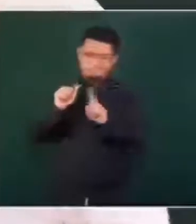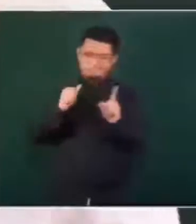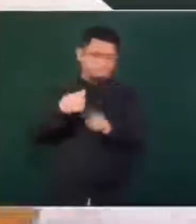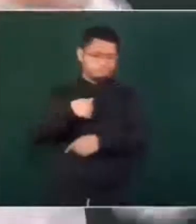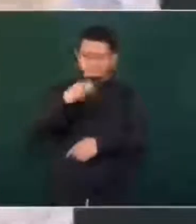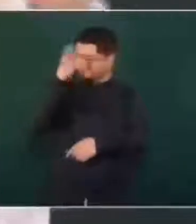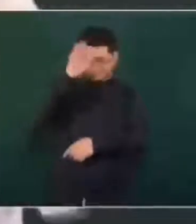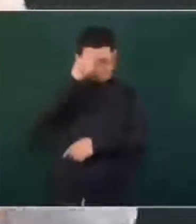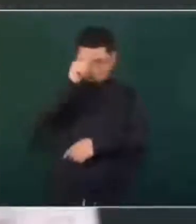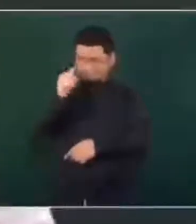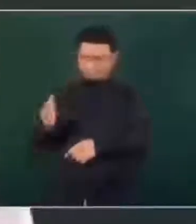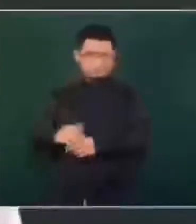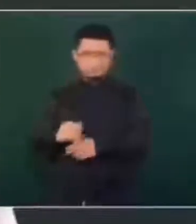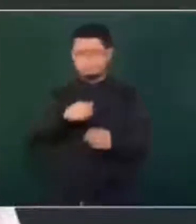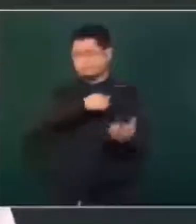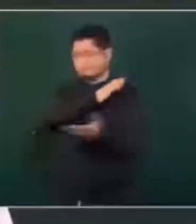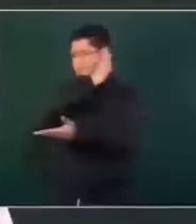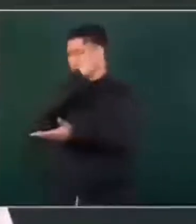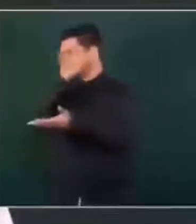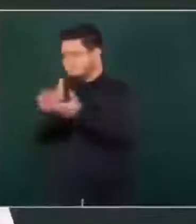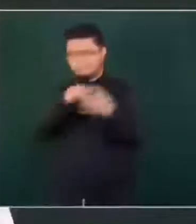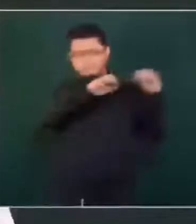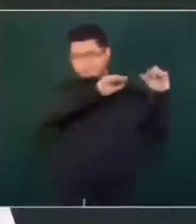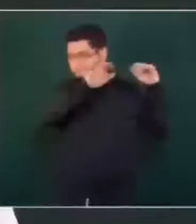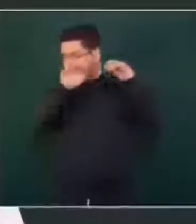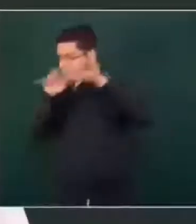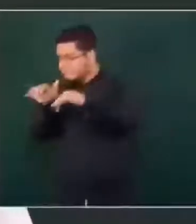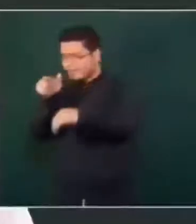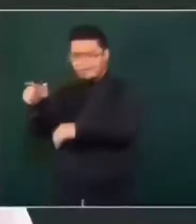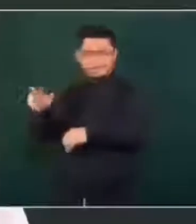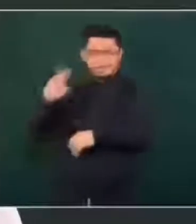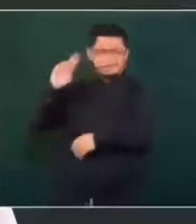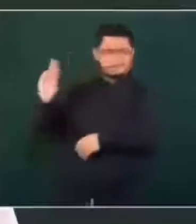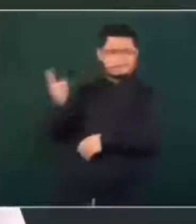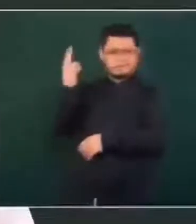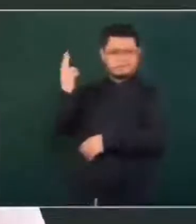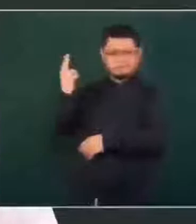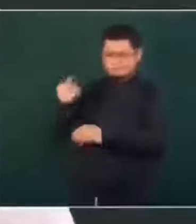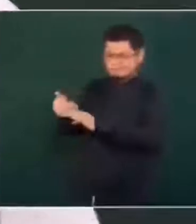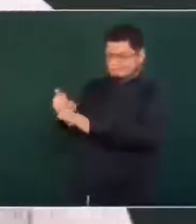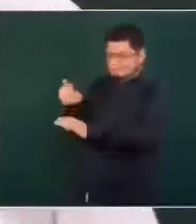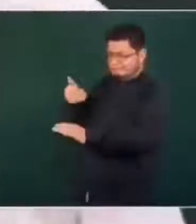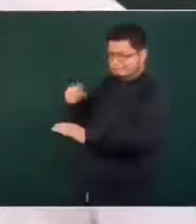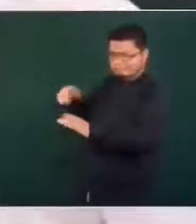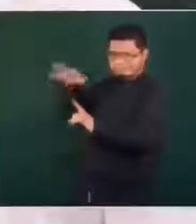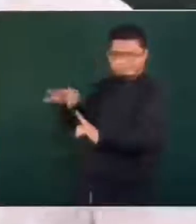que había que ir a un acto a la UNAM en víspera de la elección.